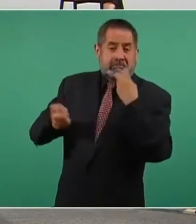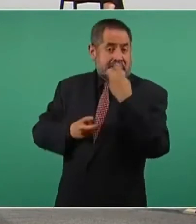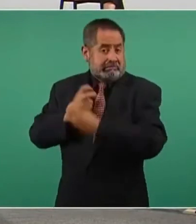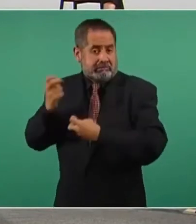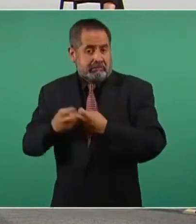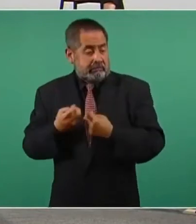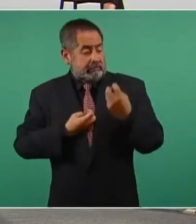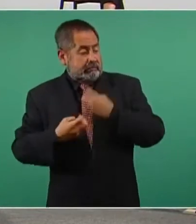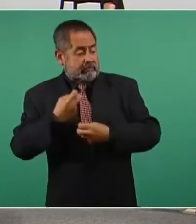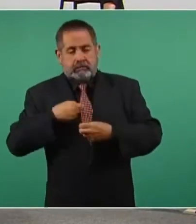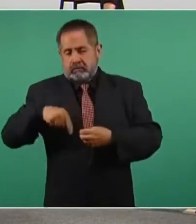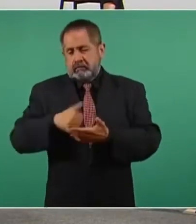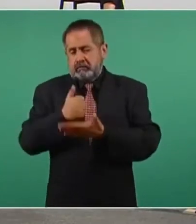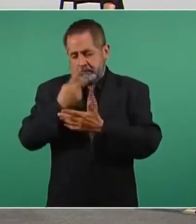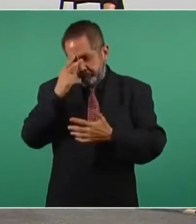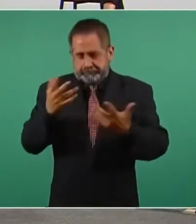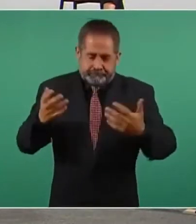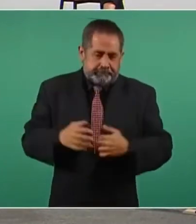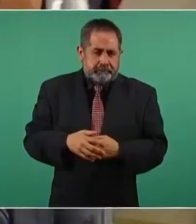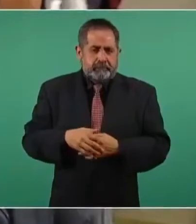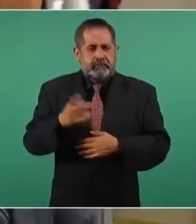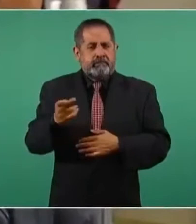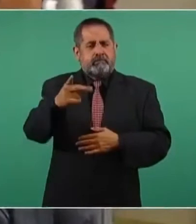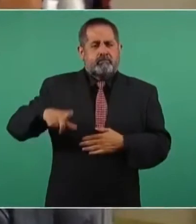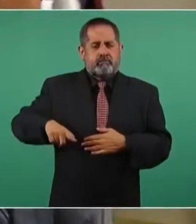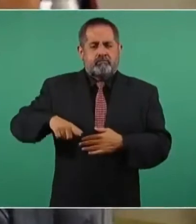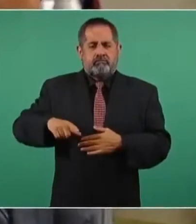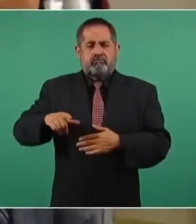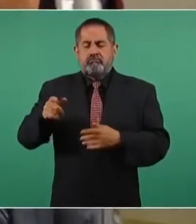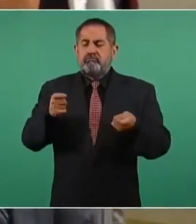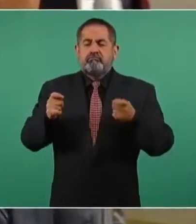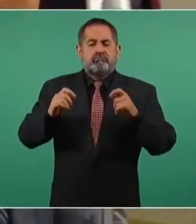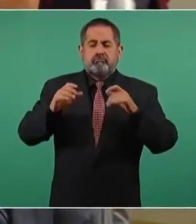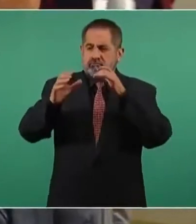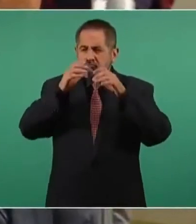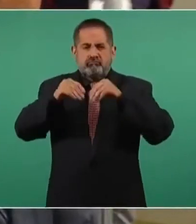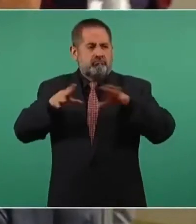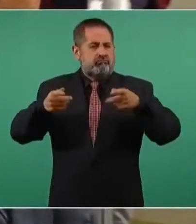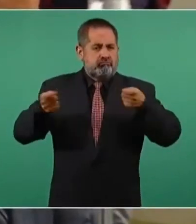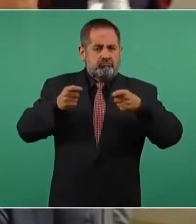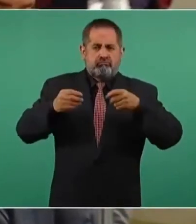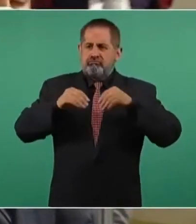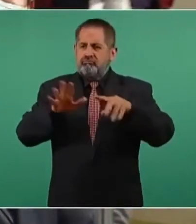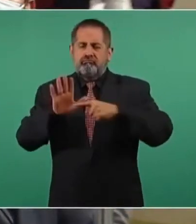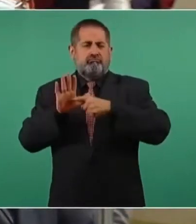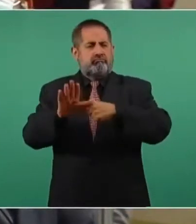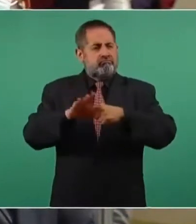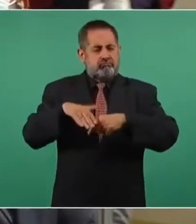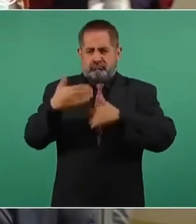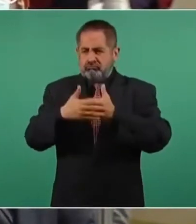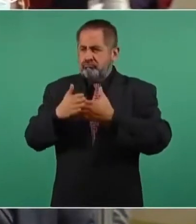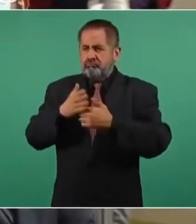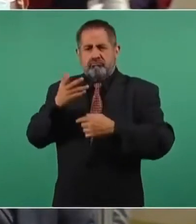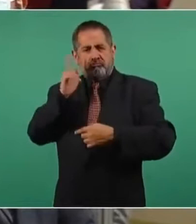en la Ciudad de México presidente usted gobierna con la comunicación con el ejercicio de rendición de